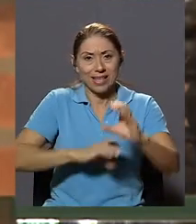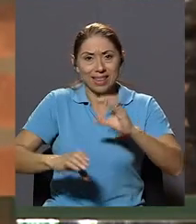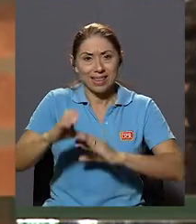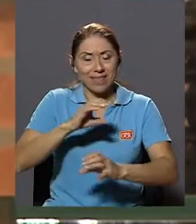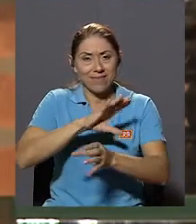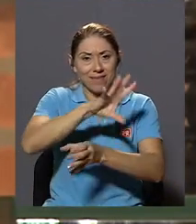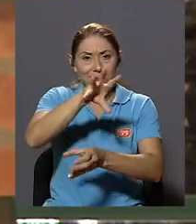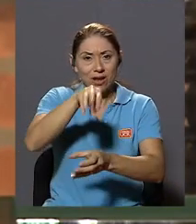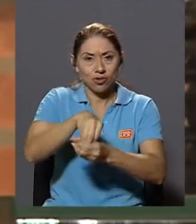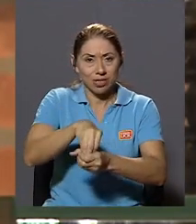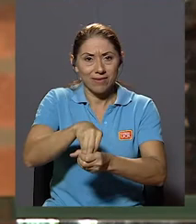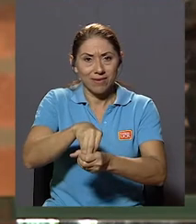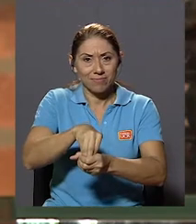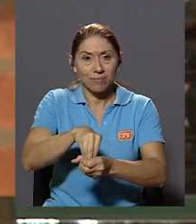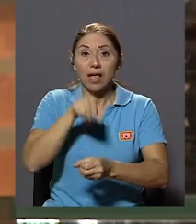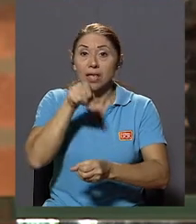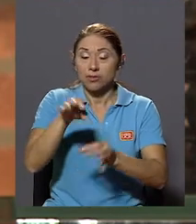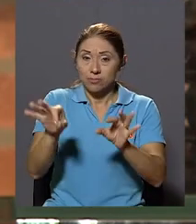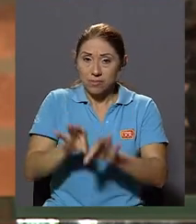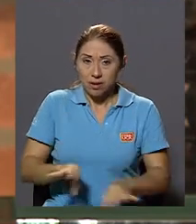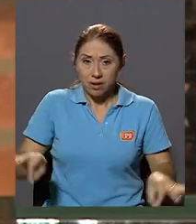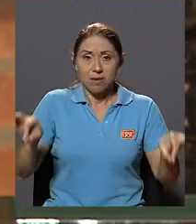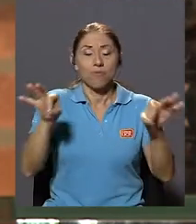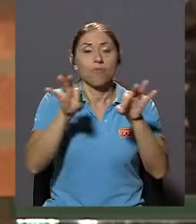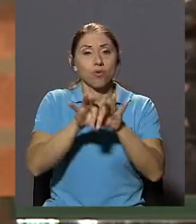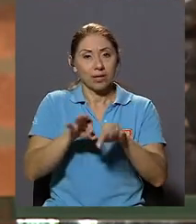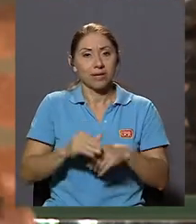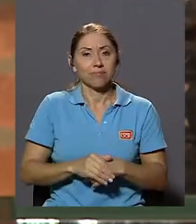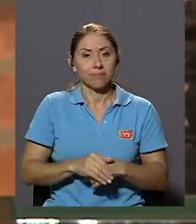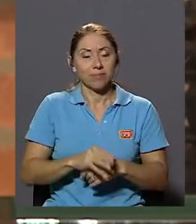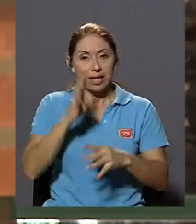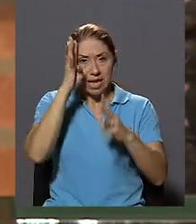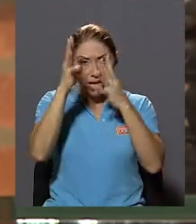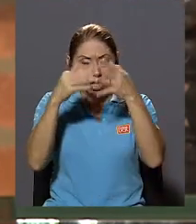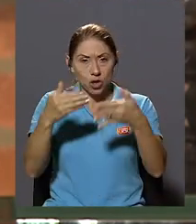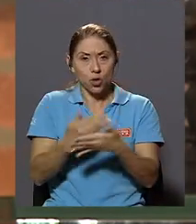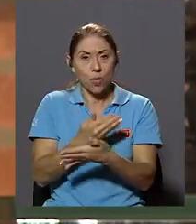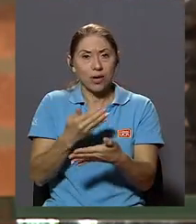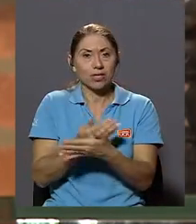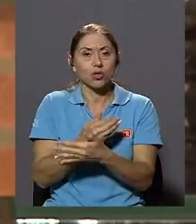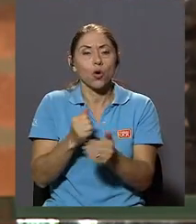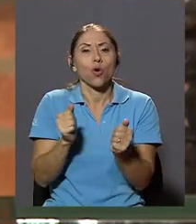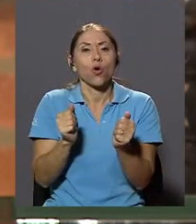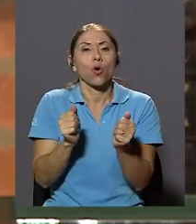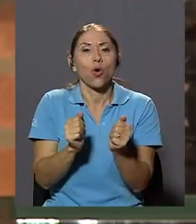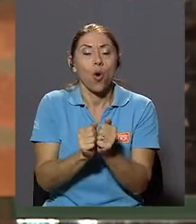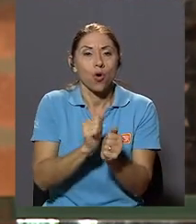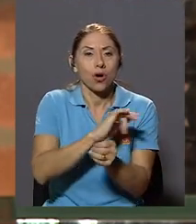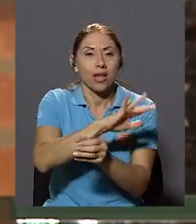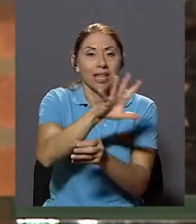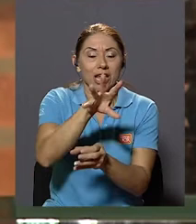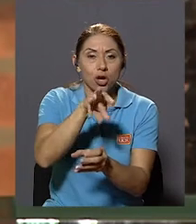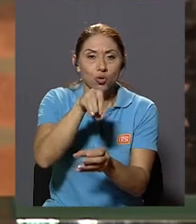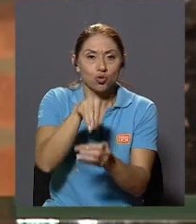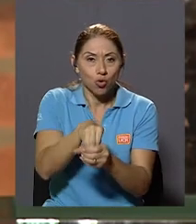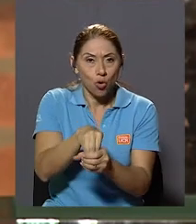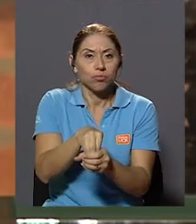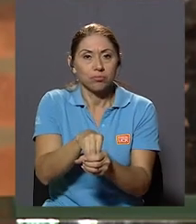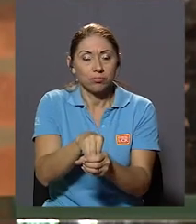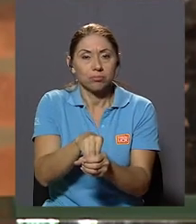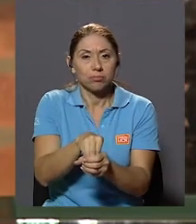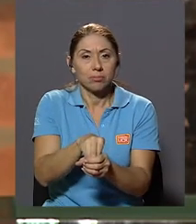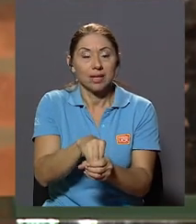Inclusiva Y eso Es bien Importante La Innovación Con Inclusión Es